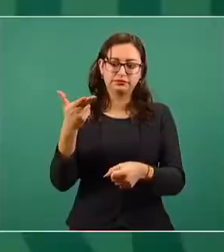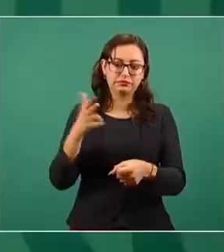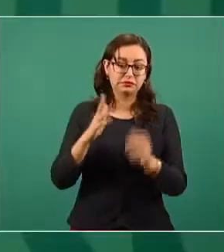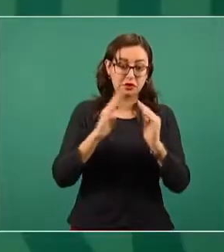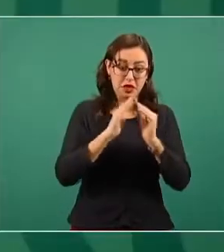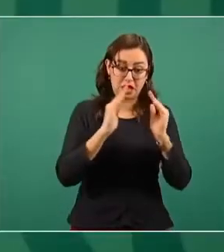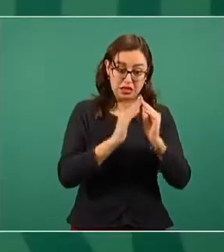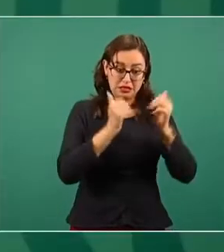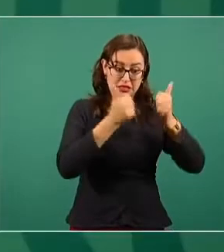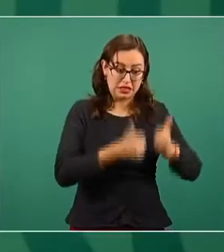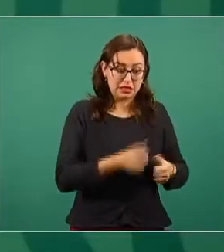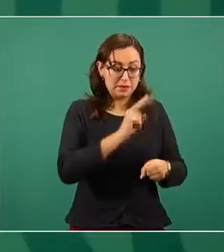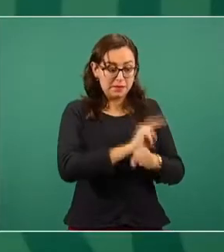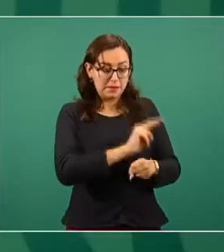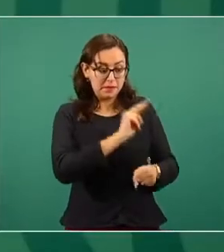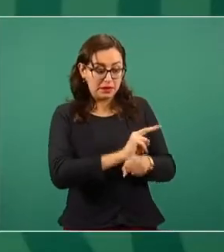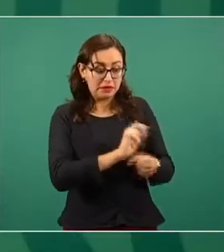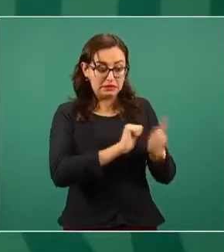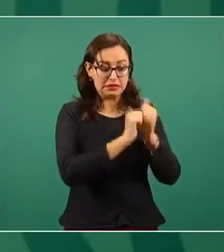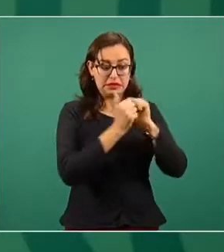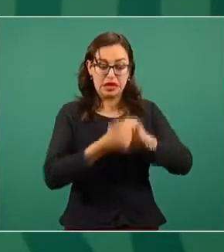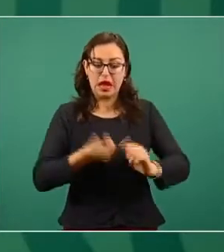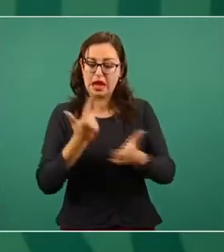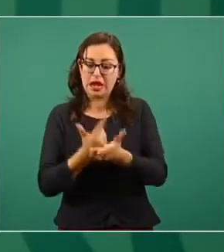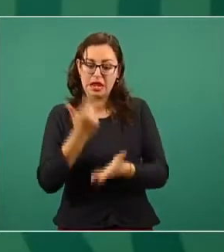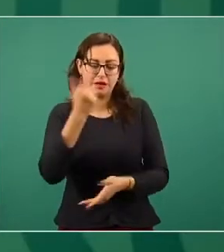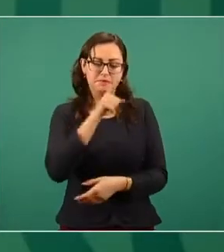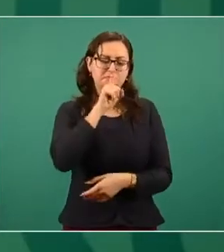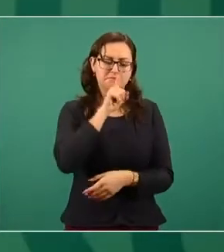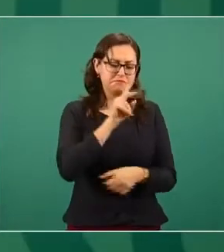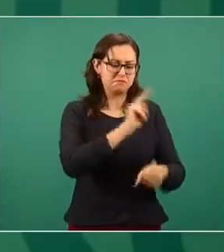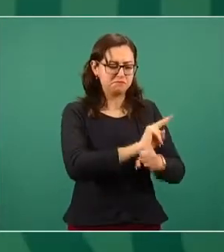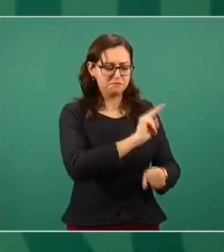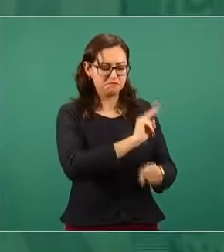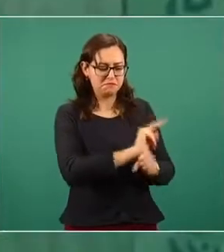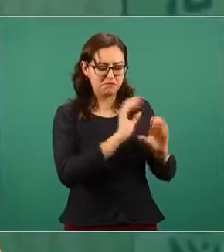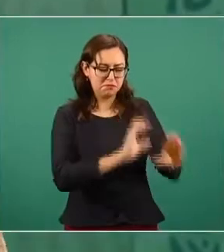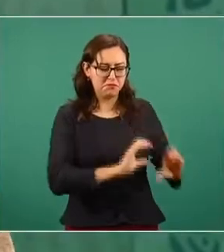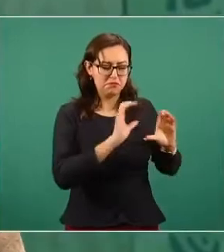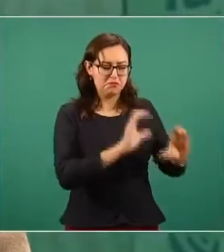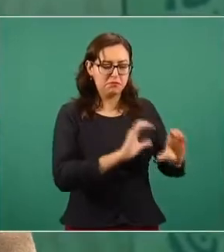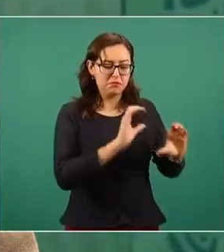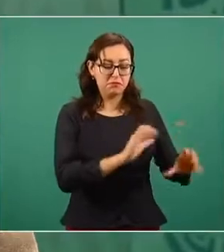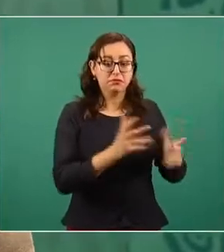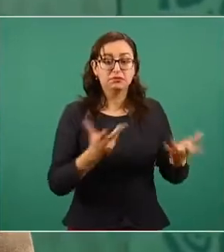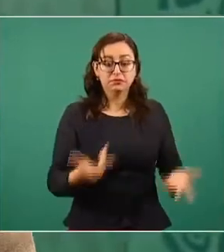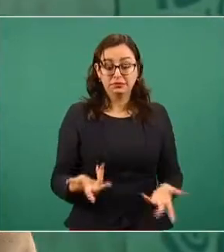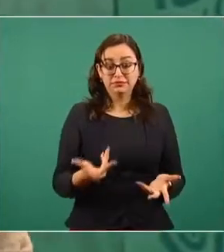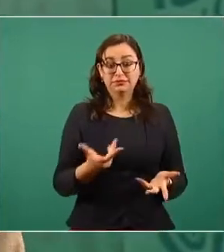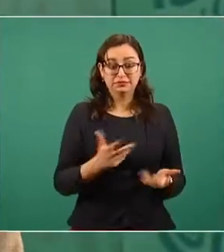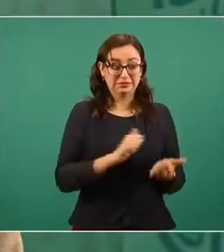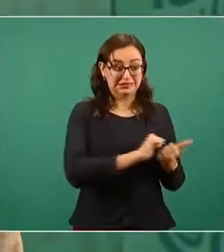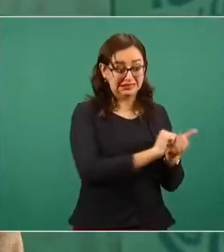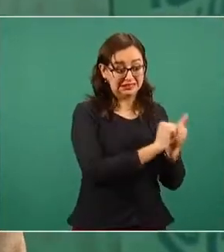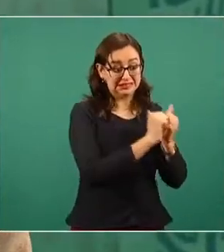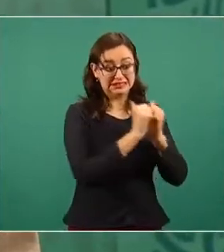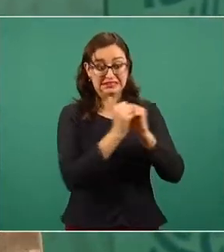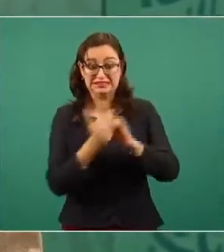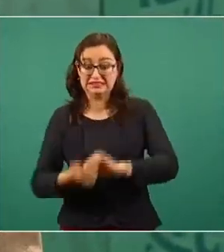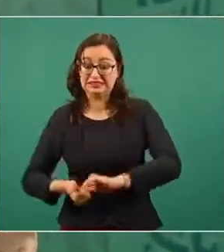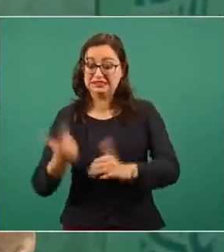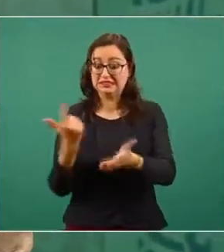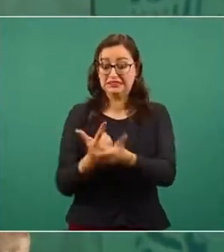que no se conviertan en casos graves que requieran hospitalización o cuidados intensivos, porque entonces ahí los